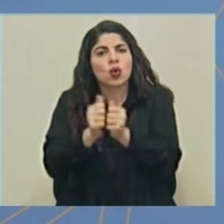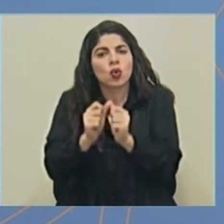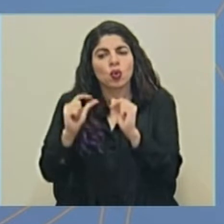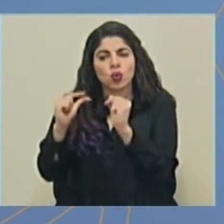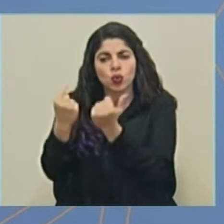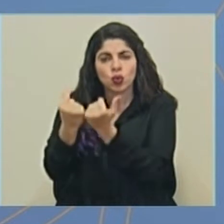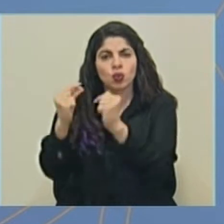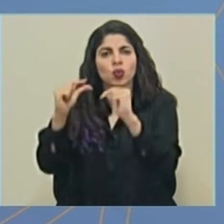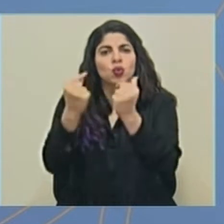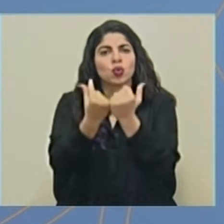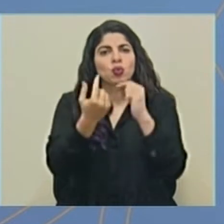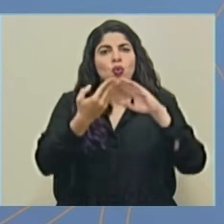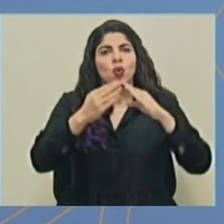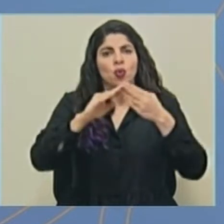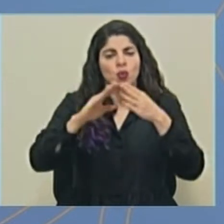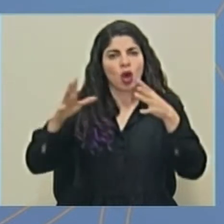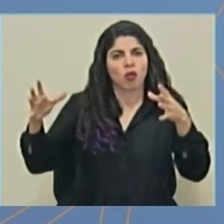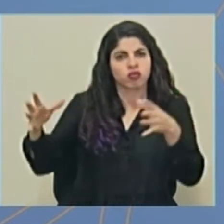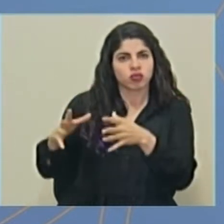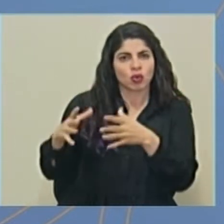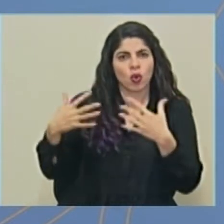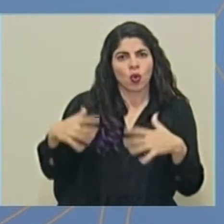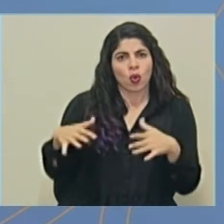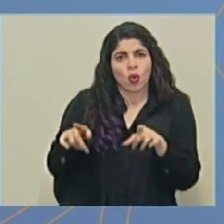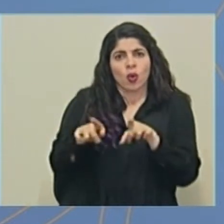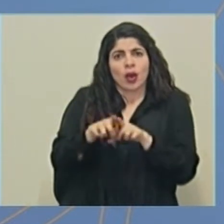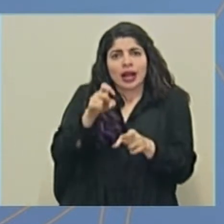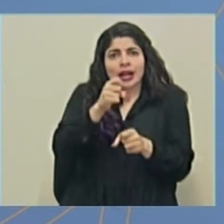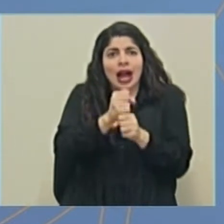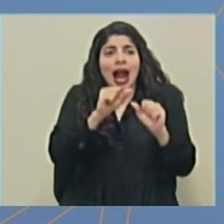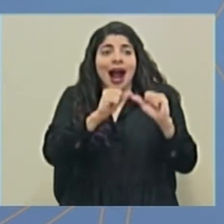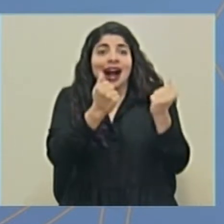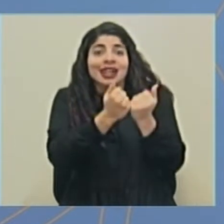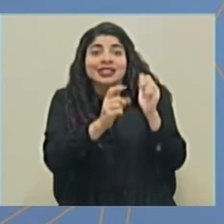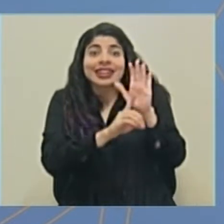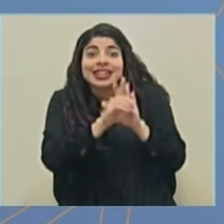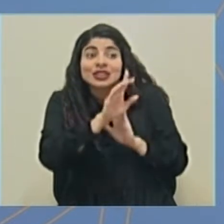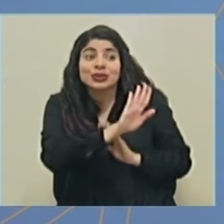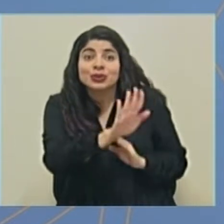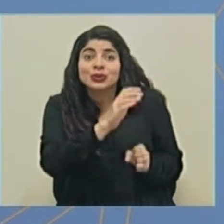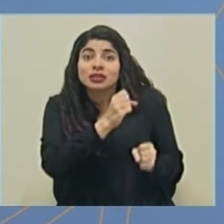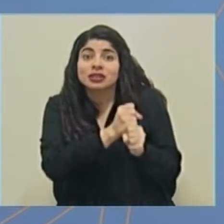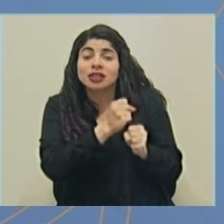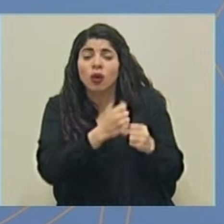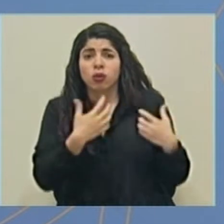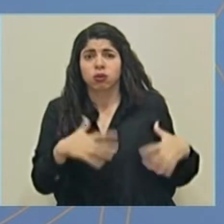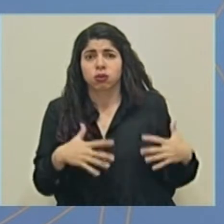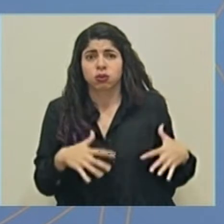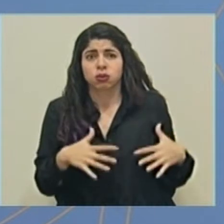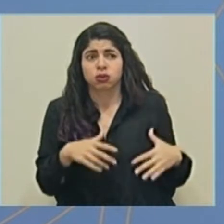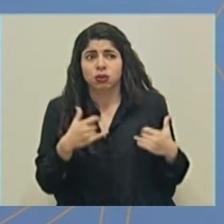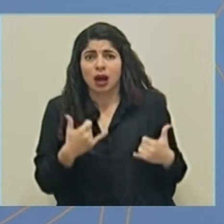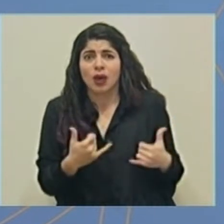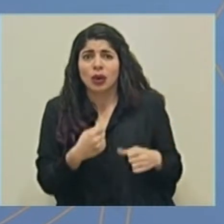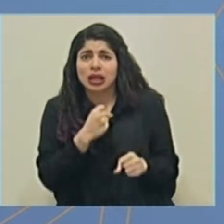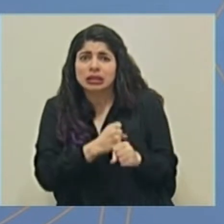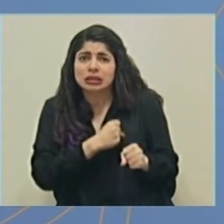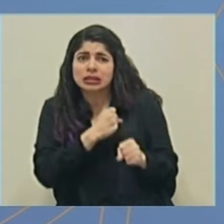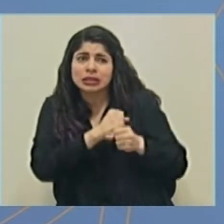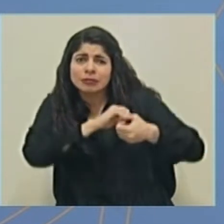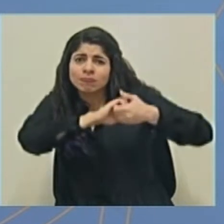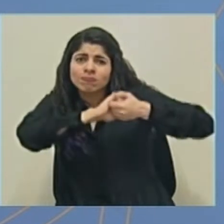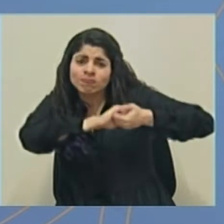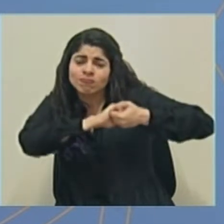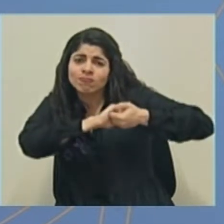grupos comunales. También el trabajo de las asociaciones de desarrollo que estamos trabajando de la mano